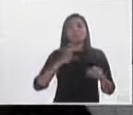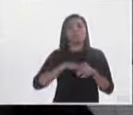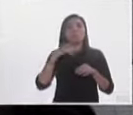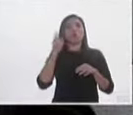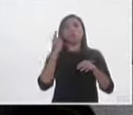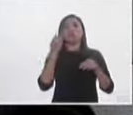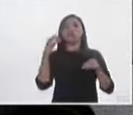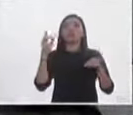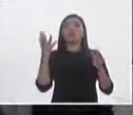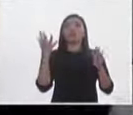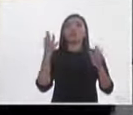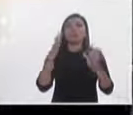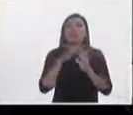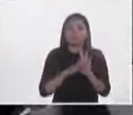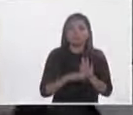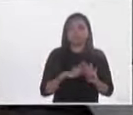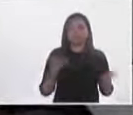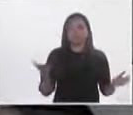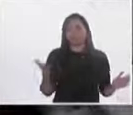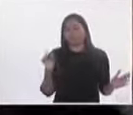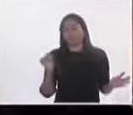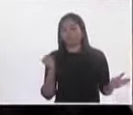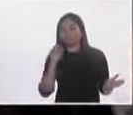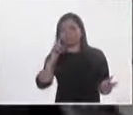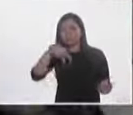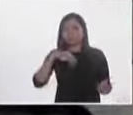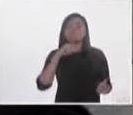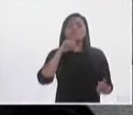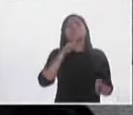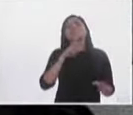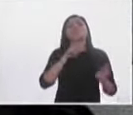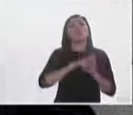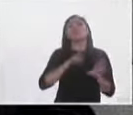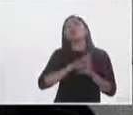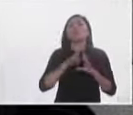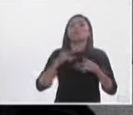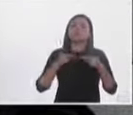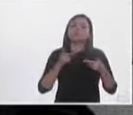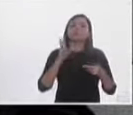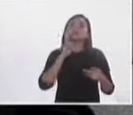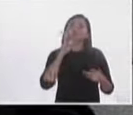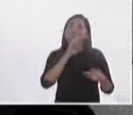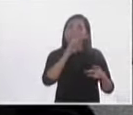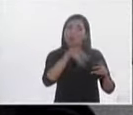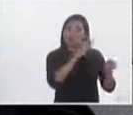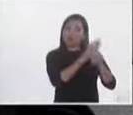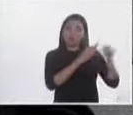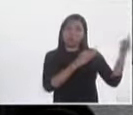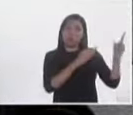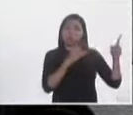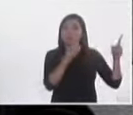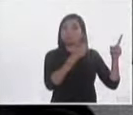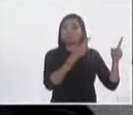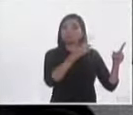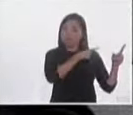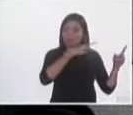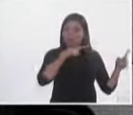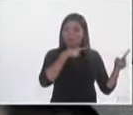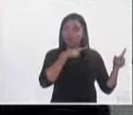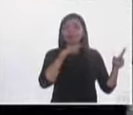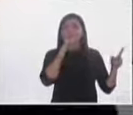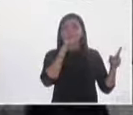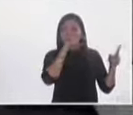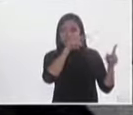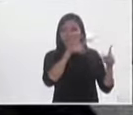que lo crearon y una mayor participación y una expresión nueva que fue atractiva. Hay que ver que les cumplan y ojalá no también reciban el